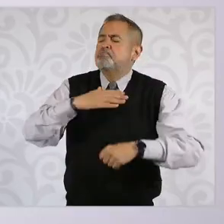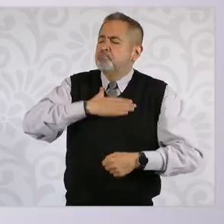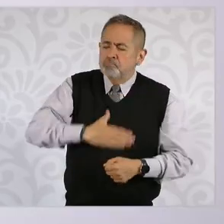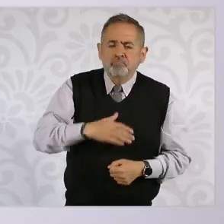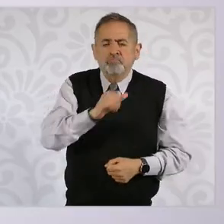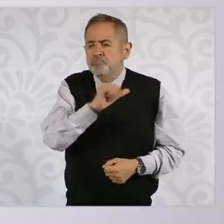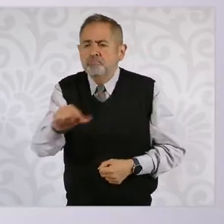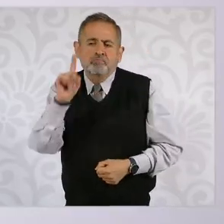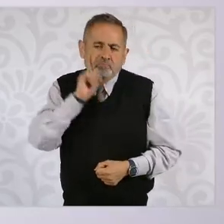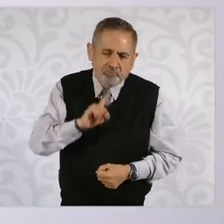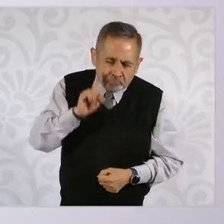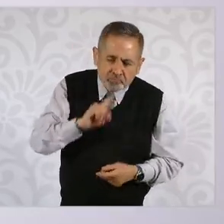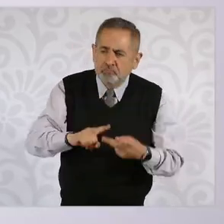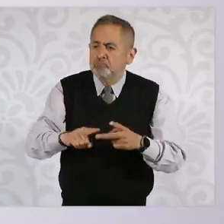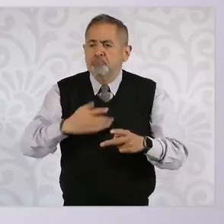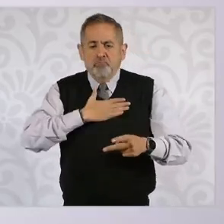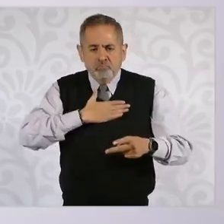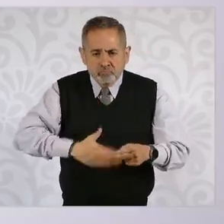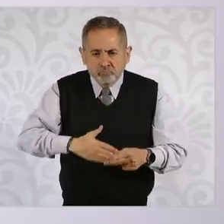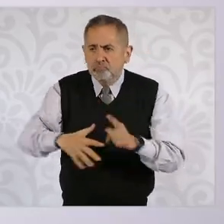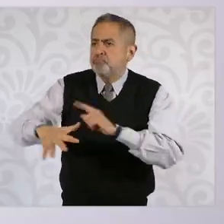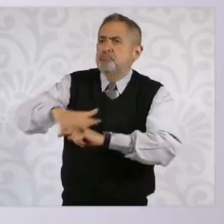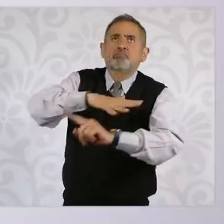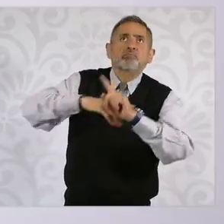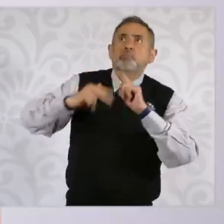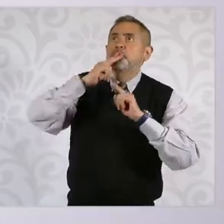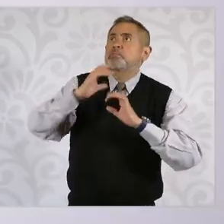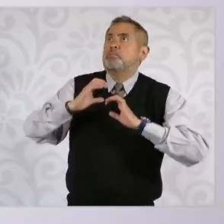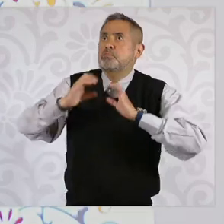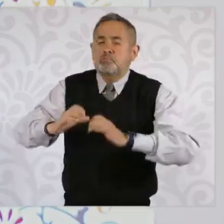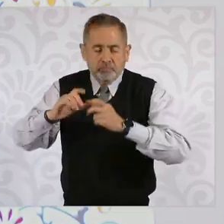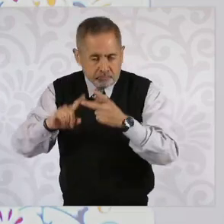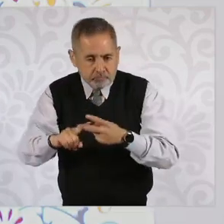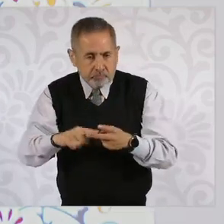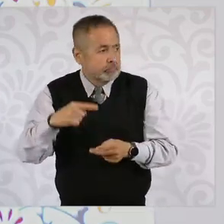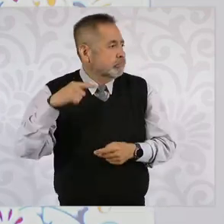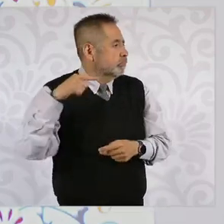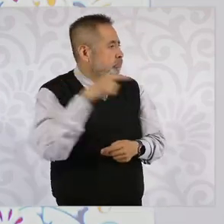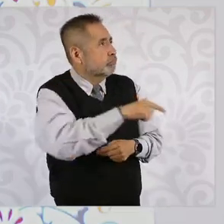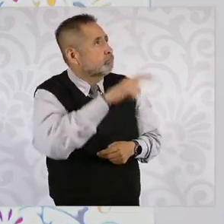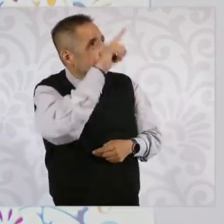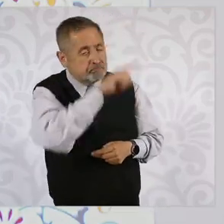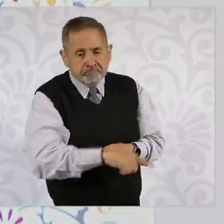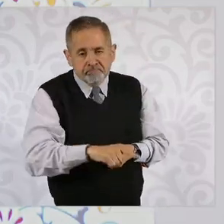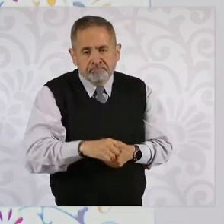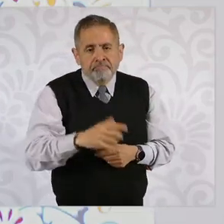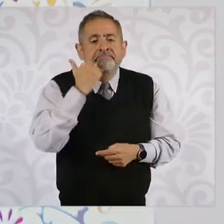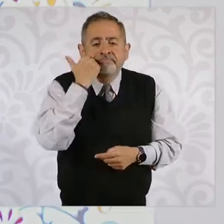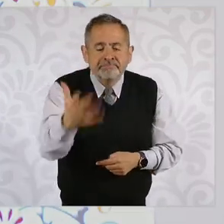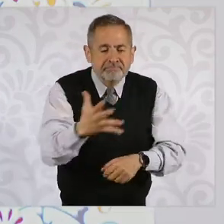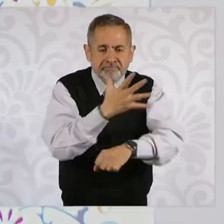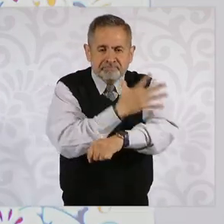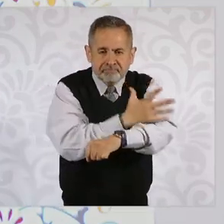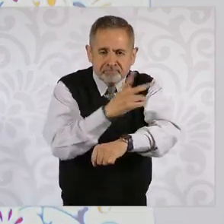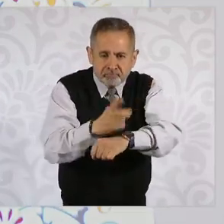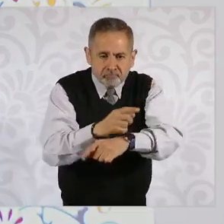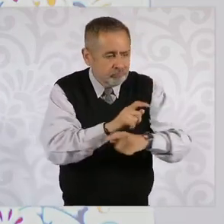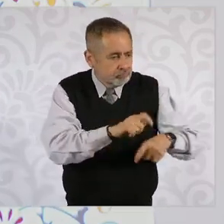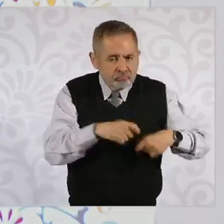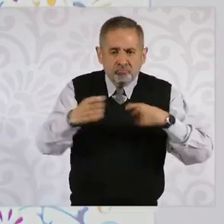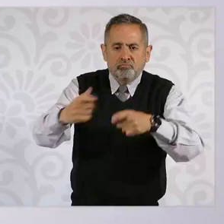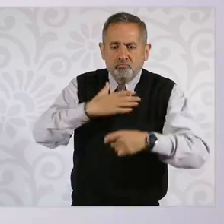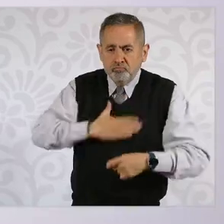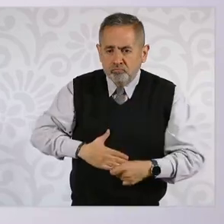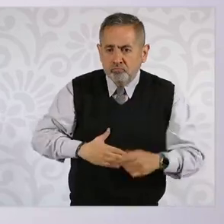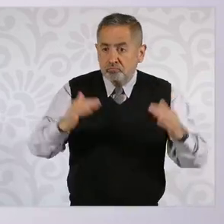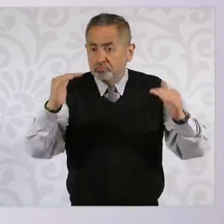las mujeres, por la justicia ambiental y por un sistema de justicia en el país que le dé justicia al que